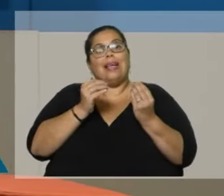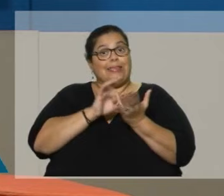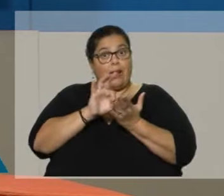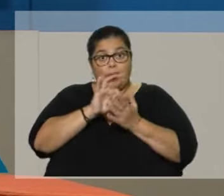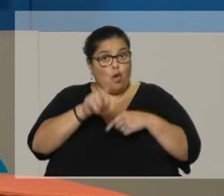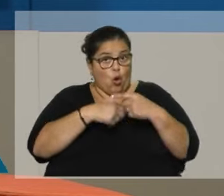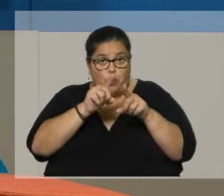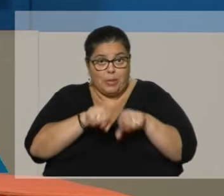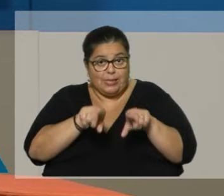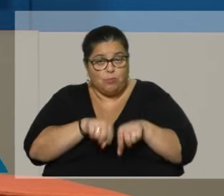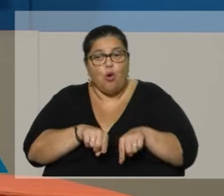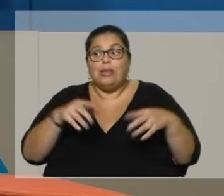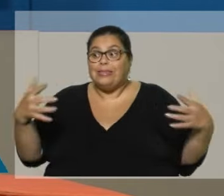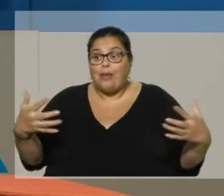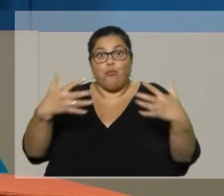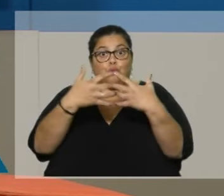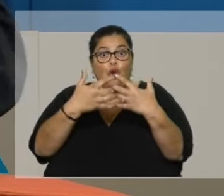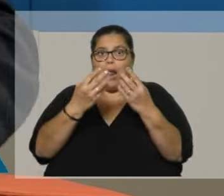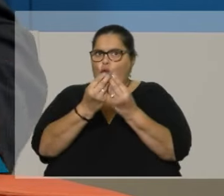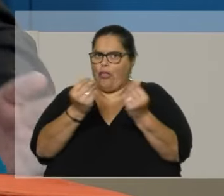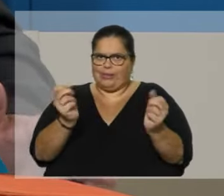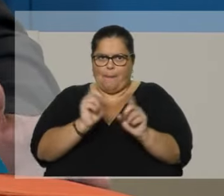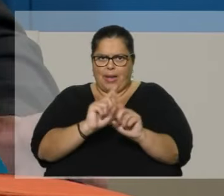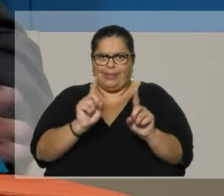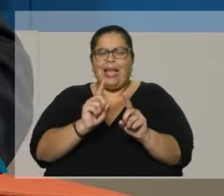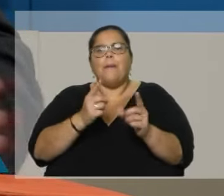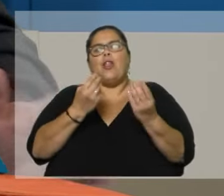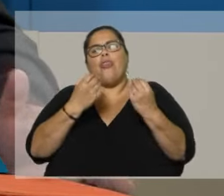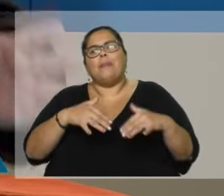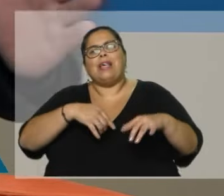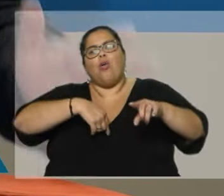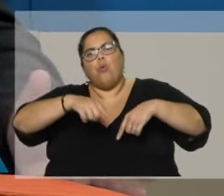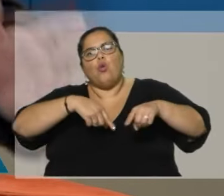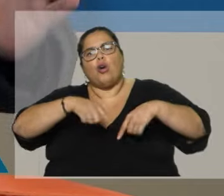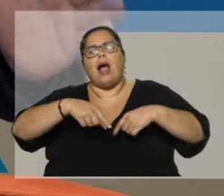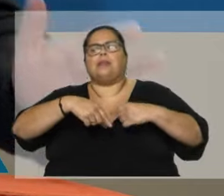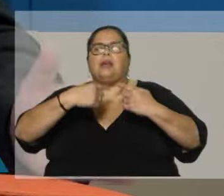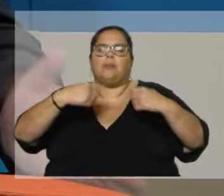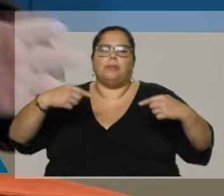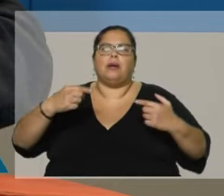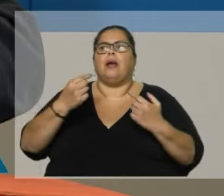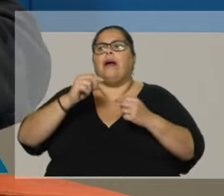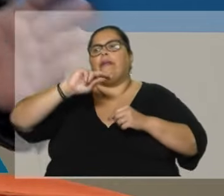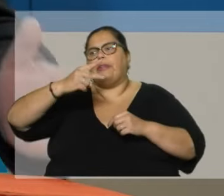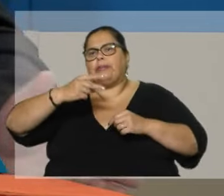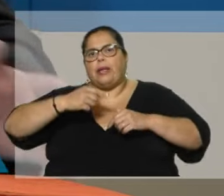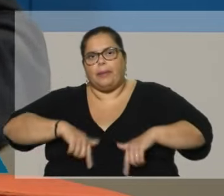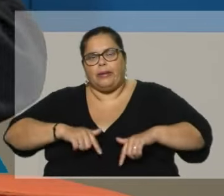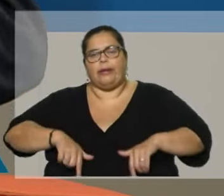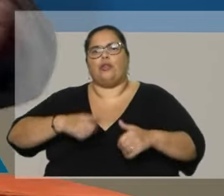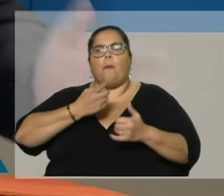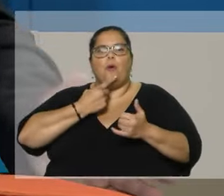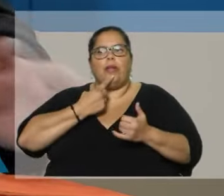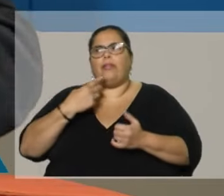que se fusionan no desaparecen, siguen Recortamos burocracia, dice Recortamos políticos, ministros, viceministros, directores